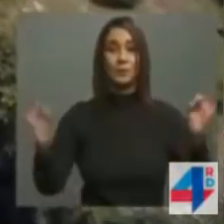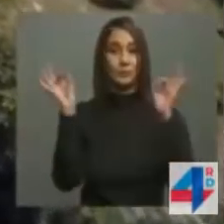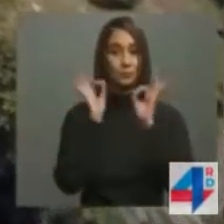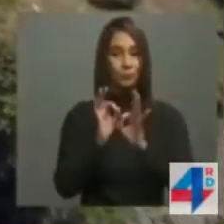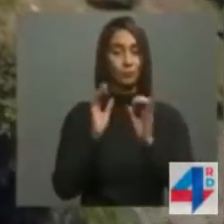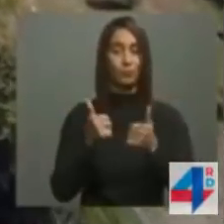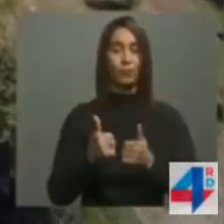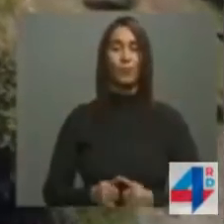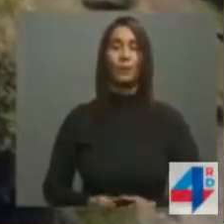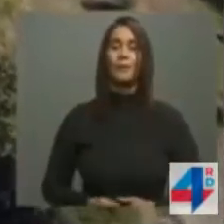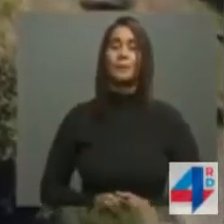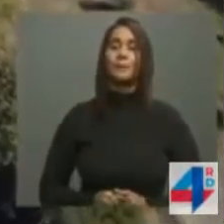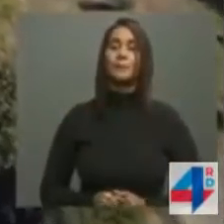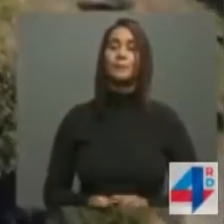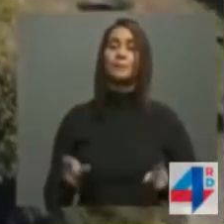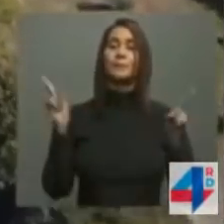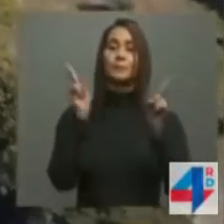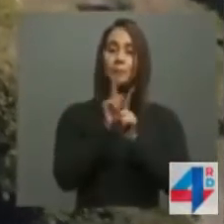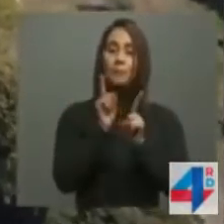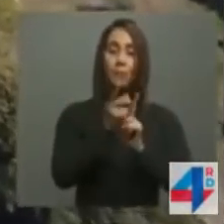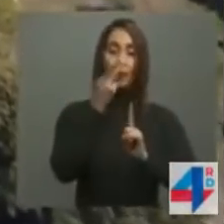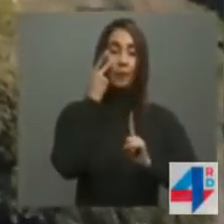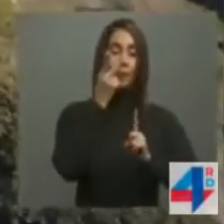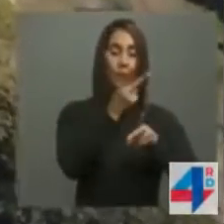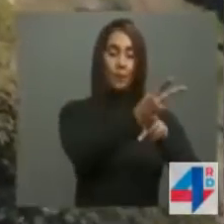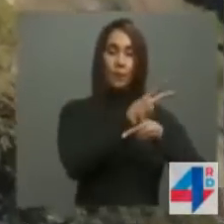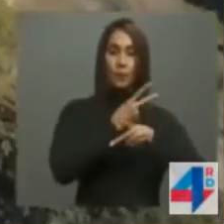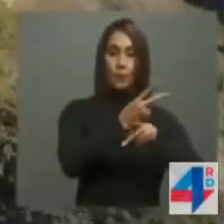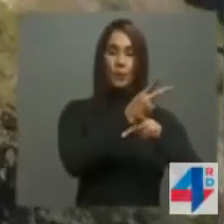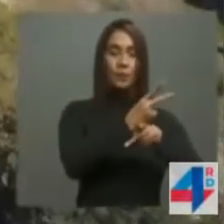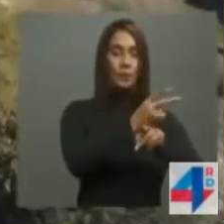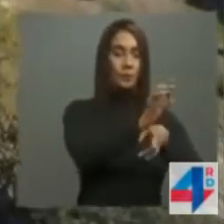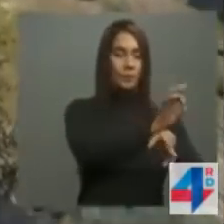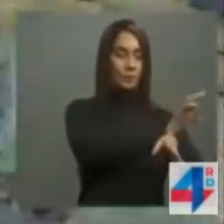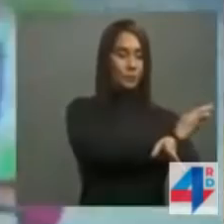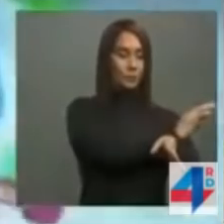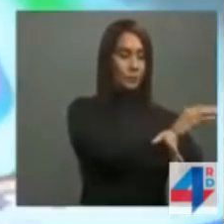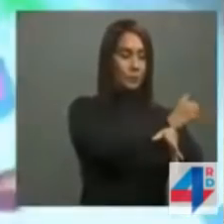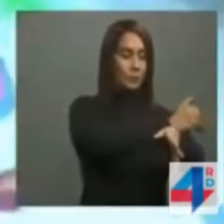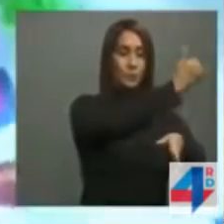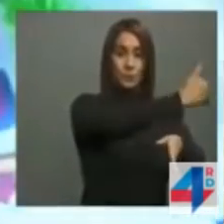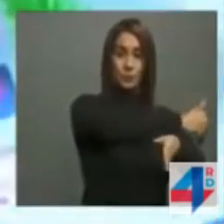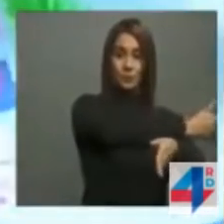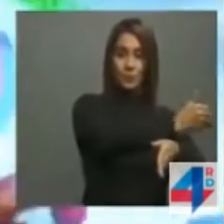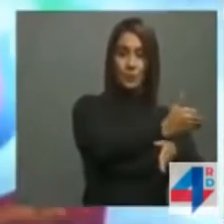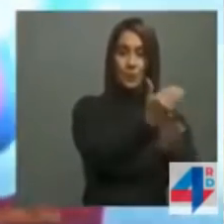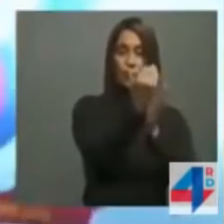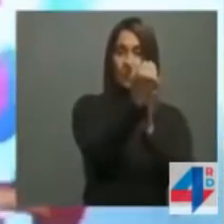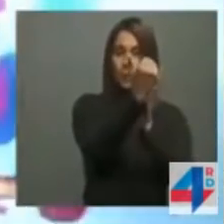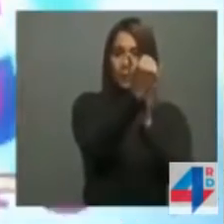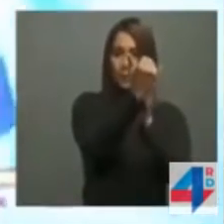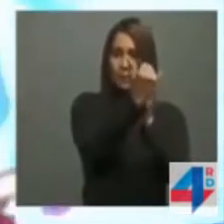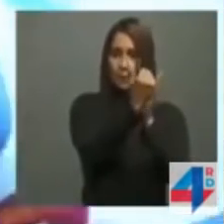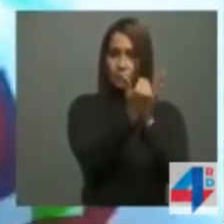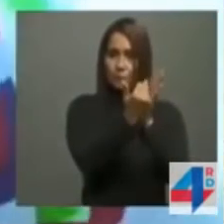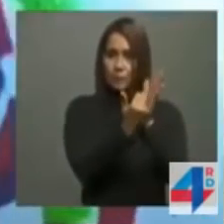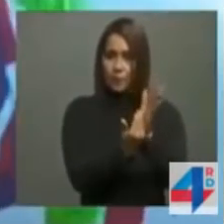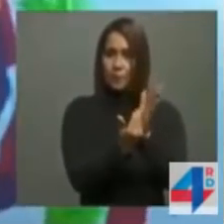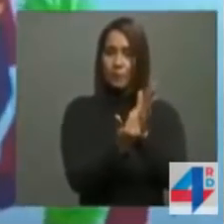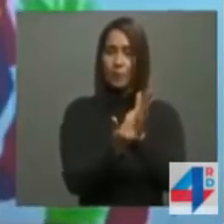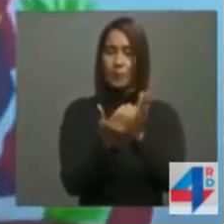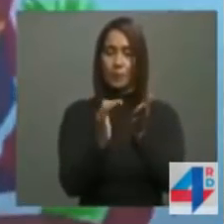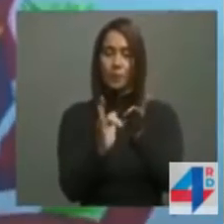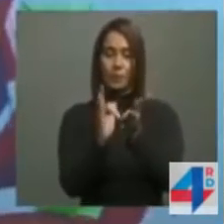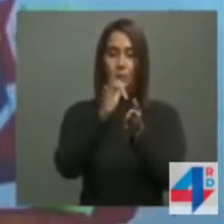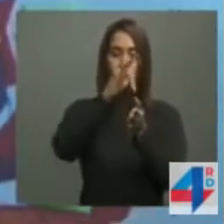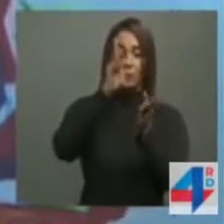garantizaremos la seguridad en la zona fronteriza gracias a que podremos disminuir drásticamente la